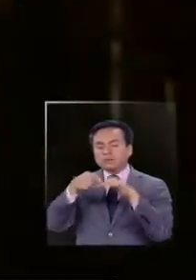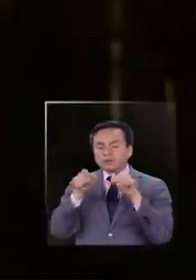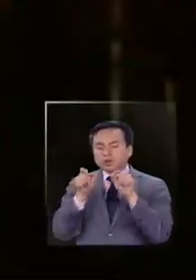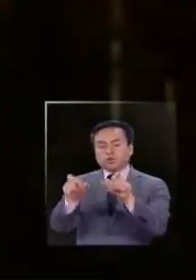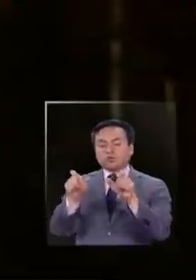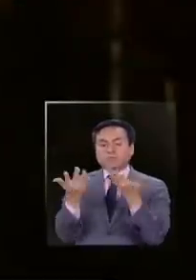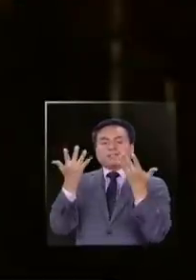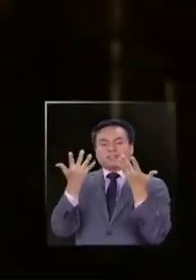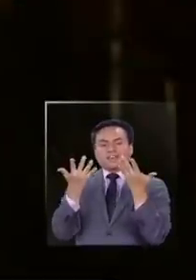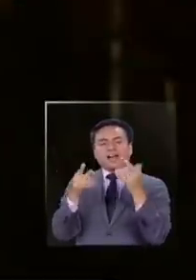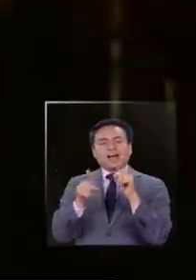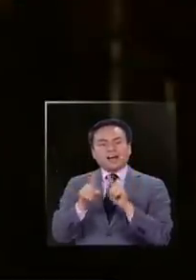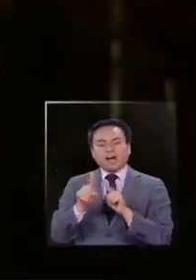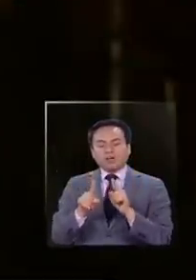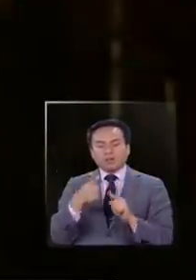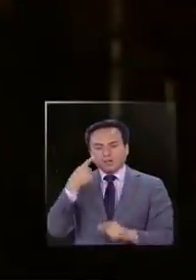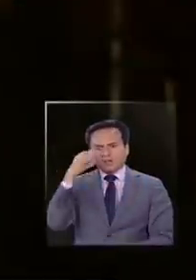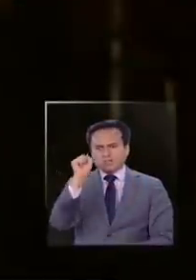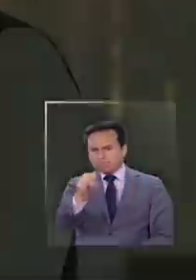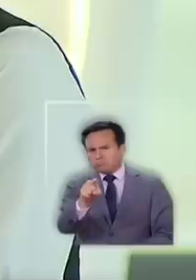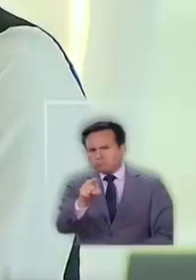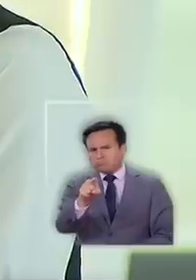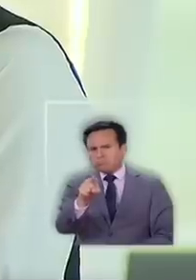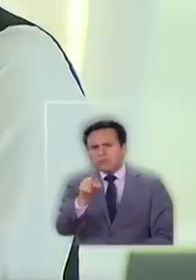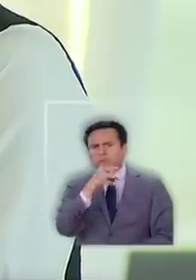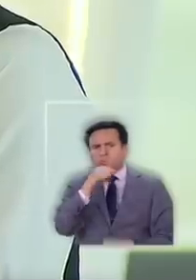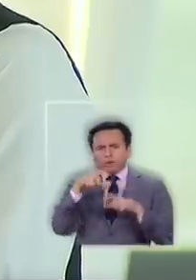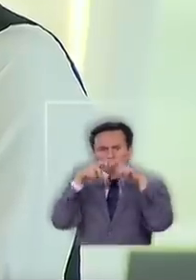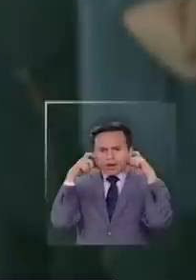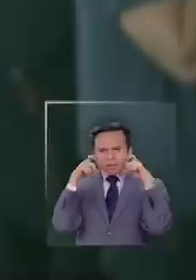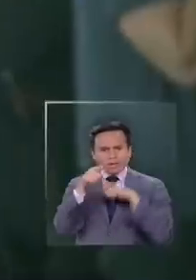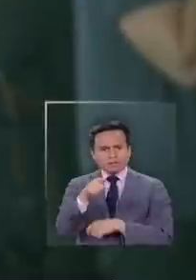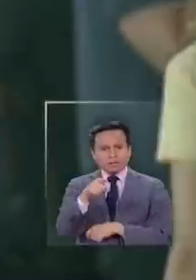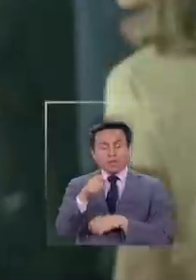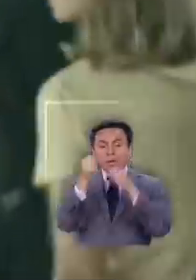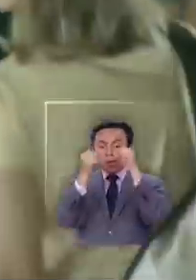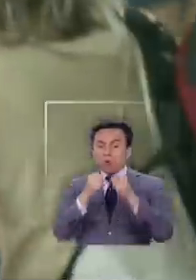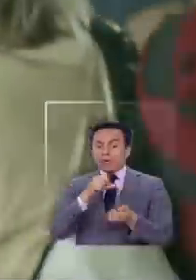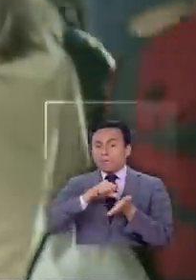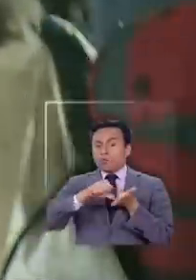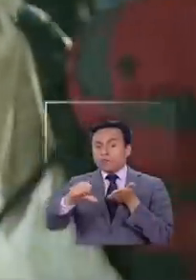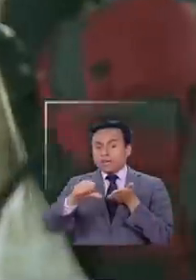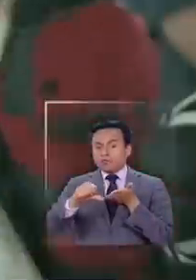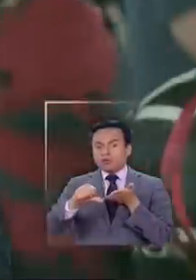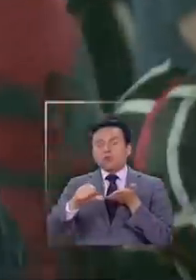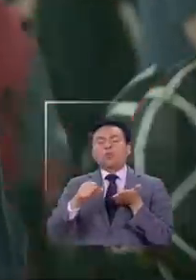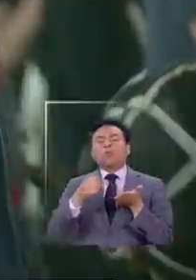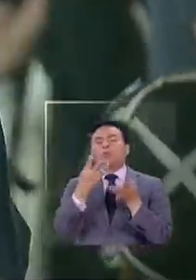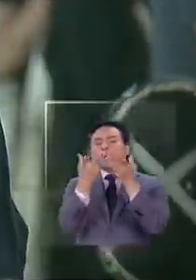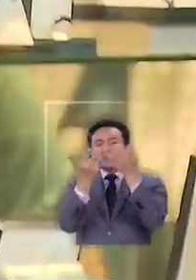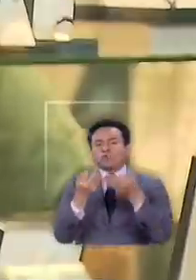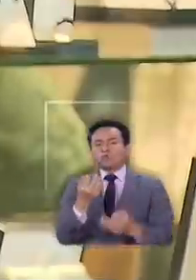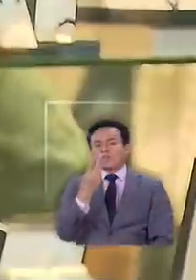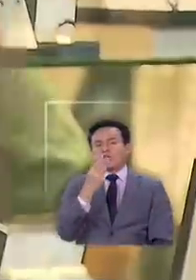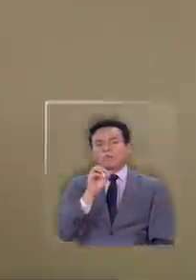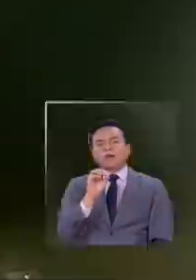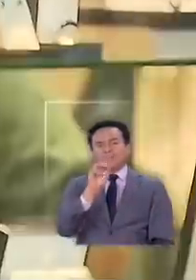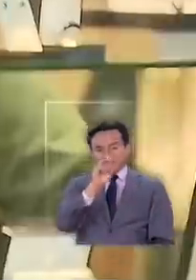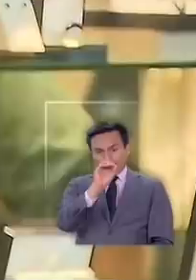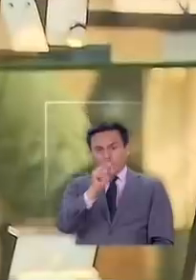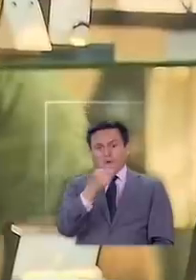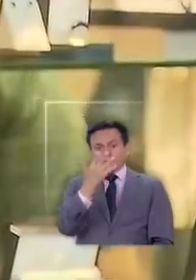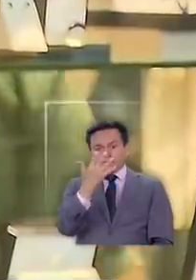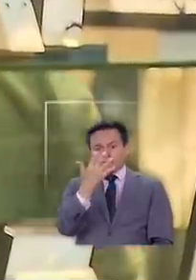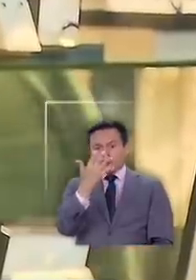Y si alguien es detectado sin usar la mascarilla, puede ser multado. La multa va entre 0,5